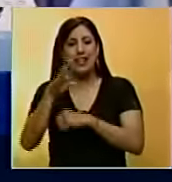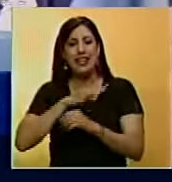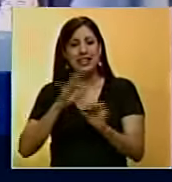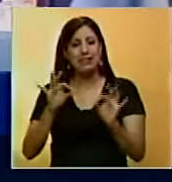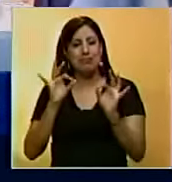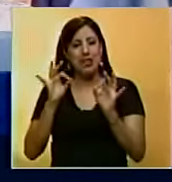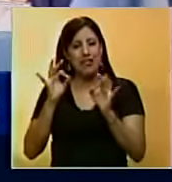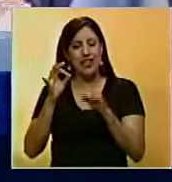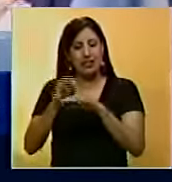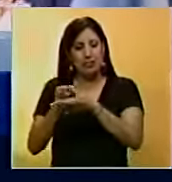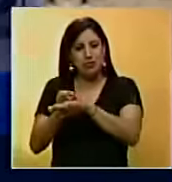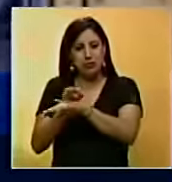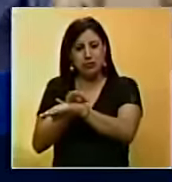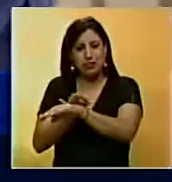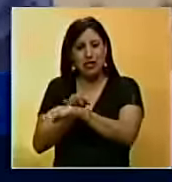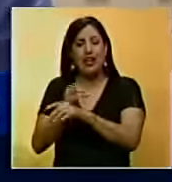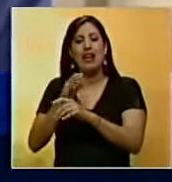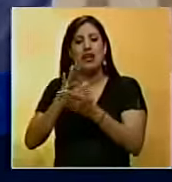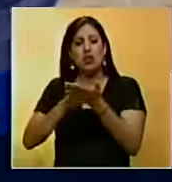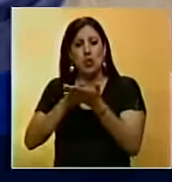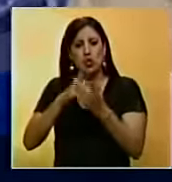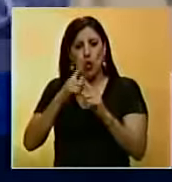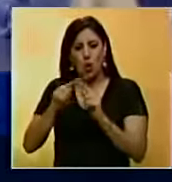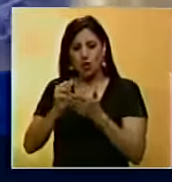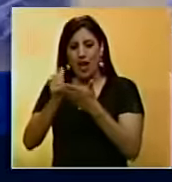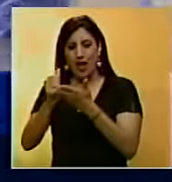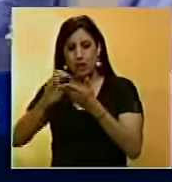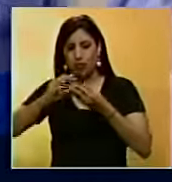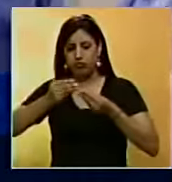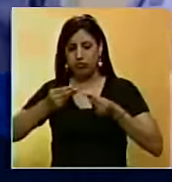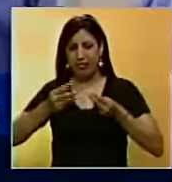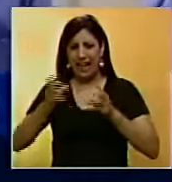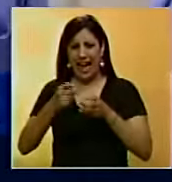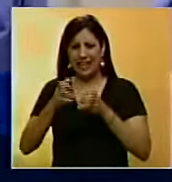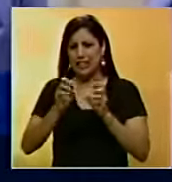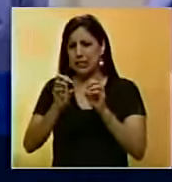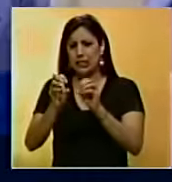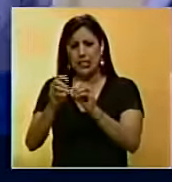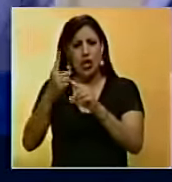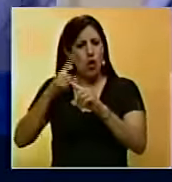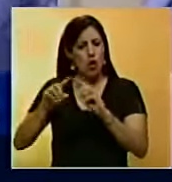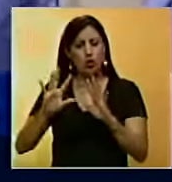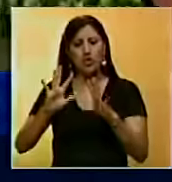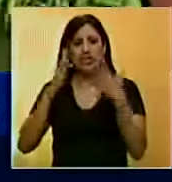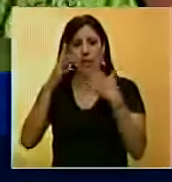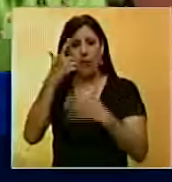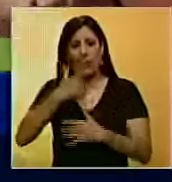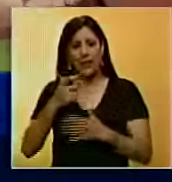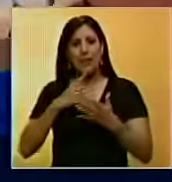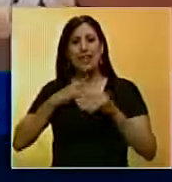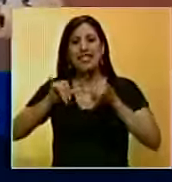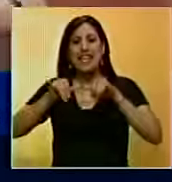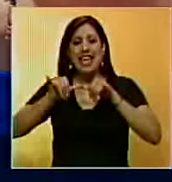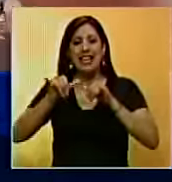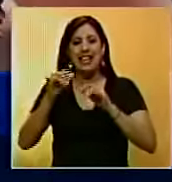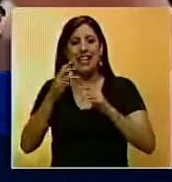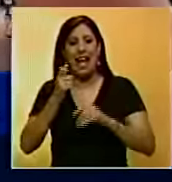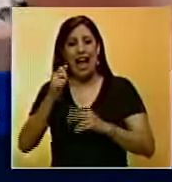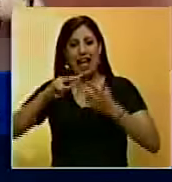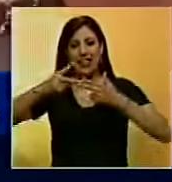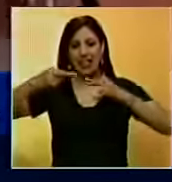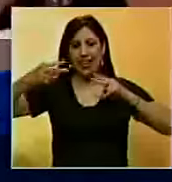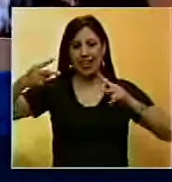específicos de las células T, corregir otras células y tejidos defectuosos a través de la reingeniería de su ADN y la